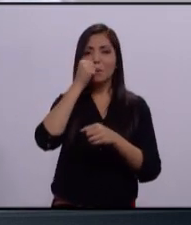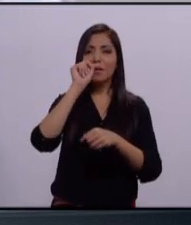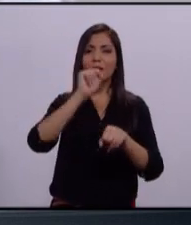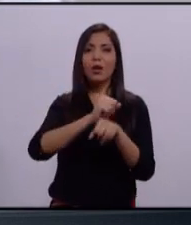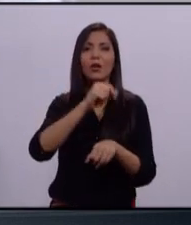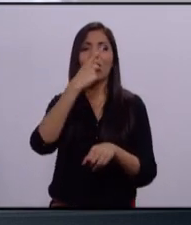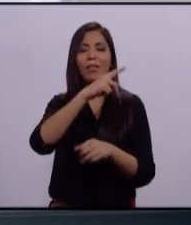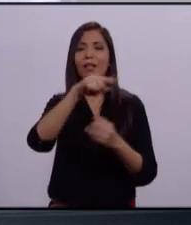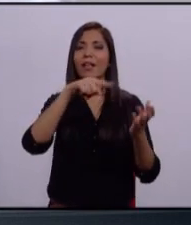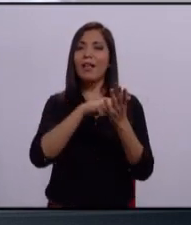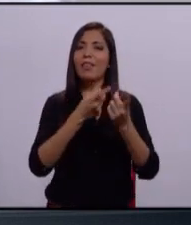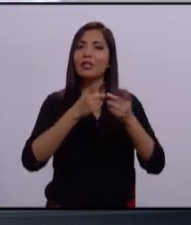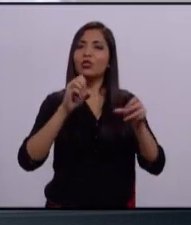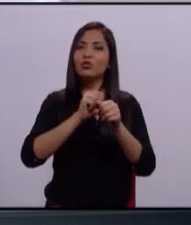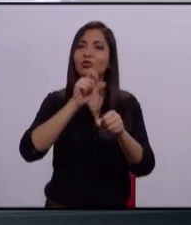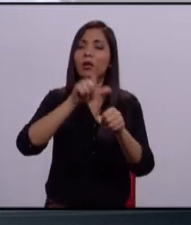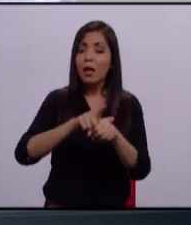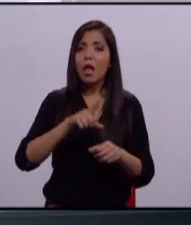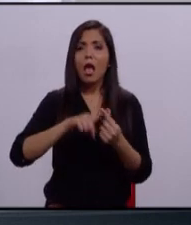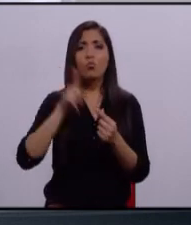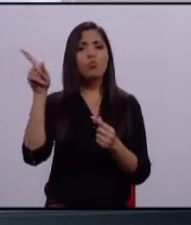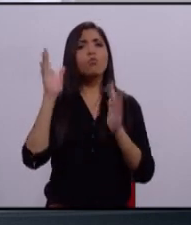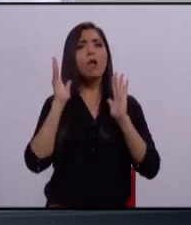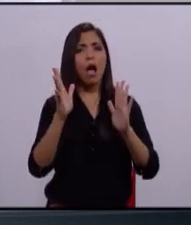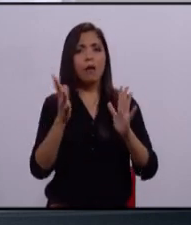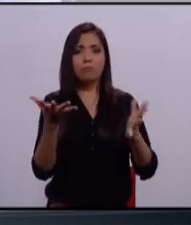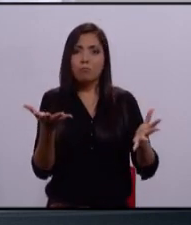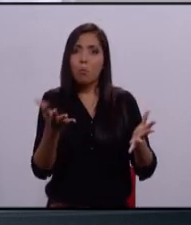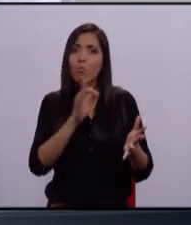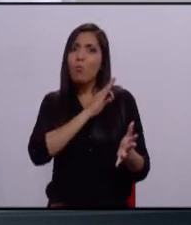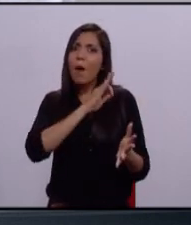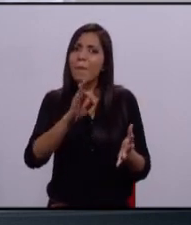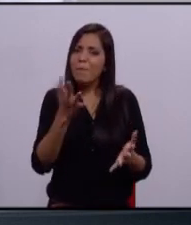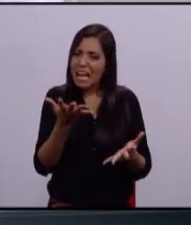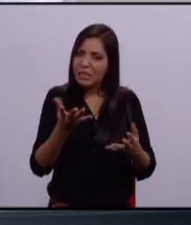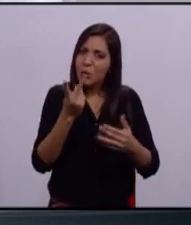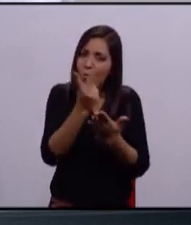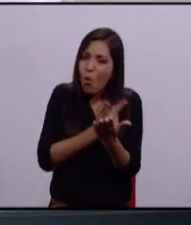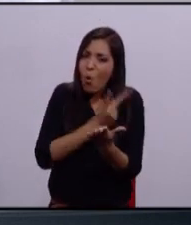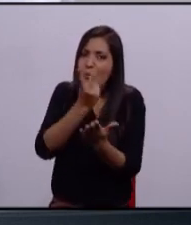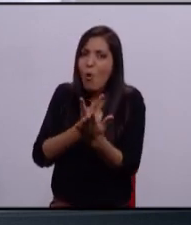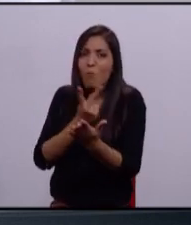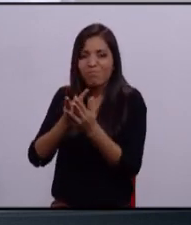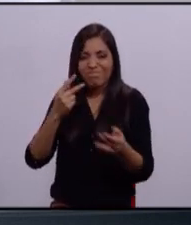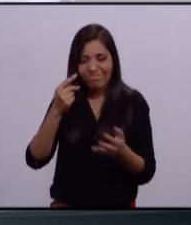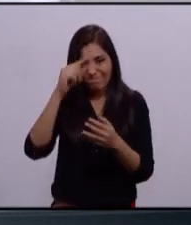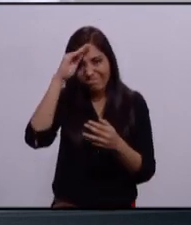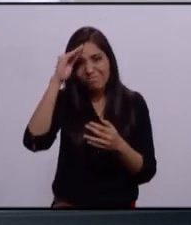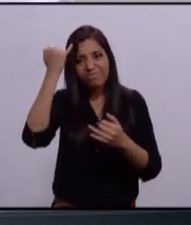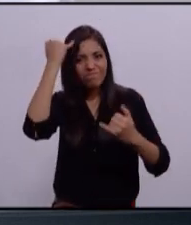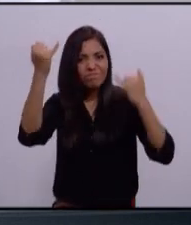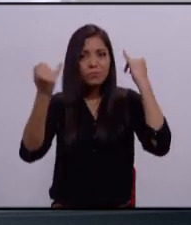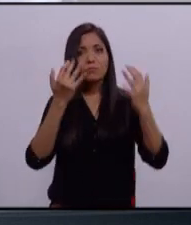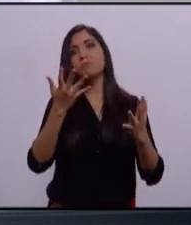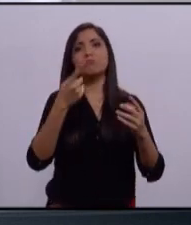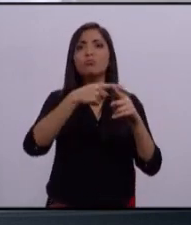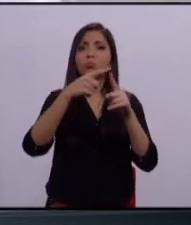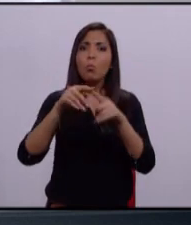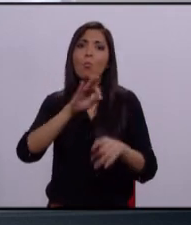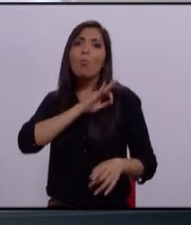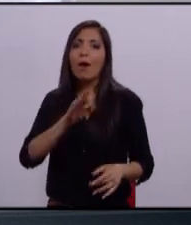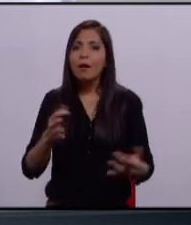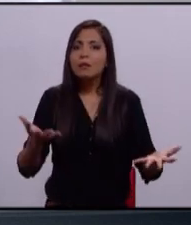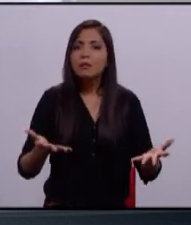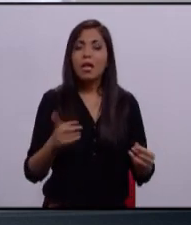Gobierno del Estado. Tuviste en tus manos un universo de programas sociales, entre ellos agentes del bienestar. El